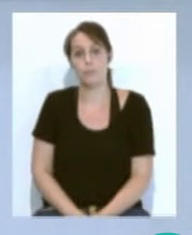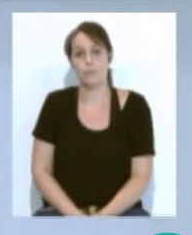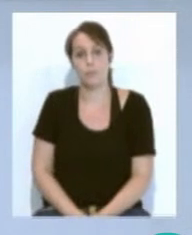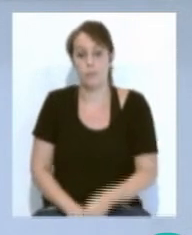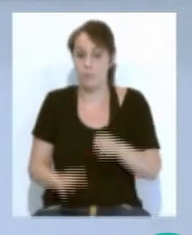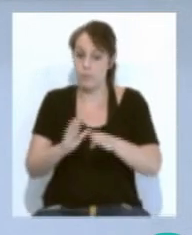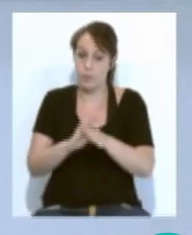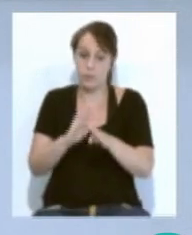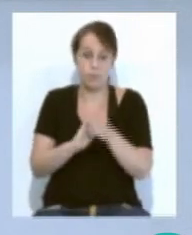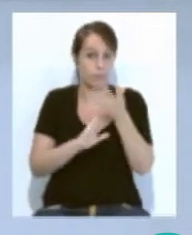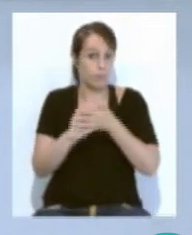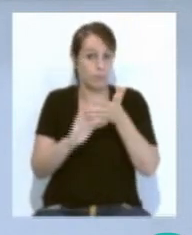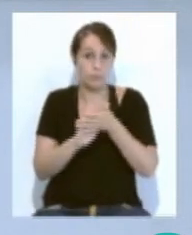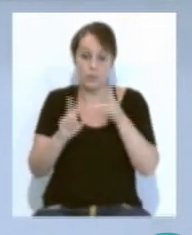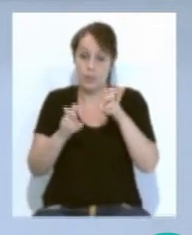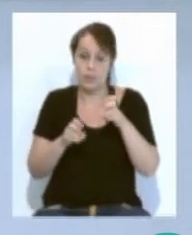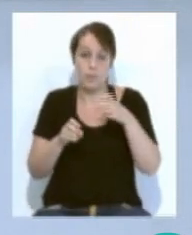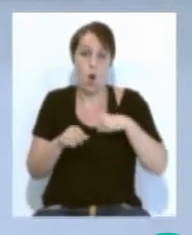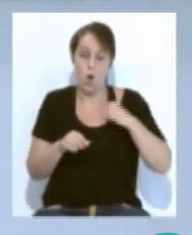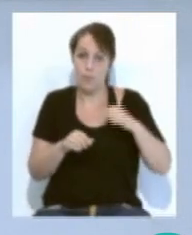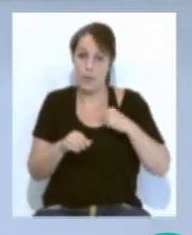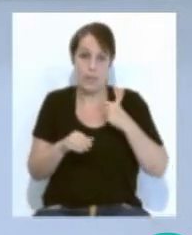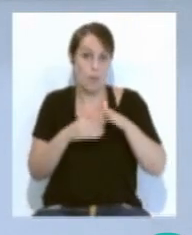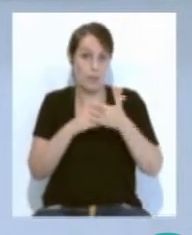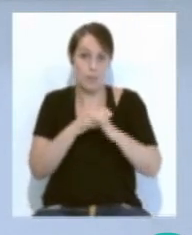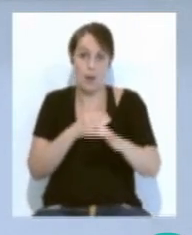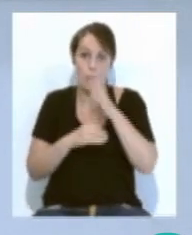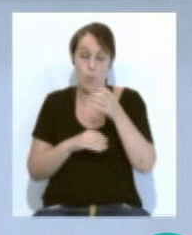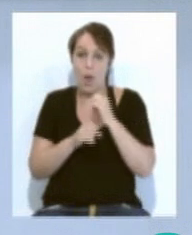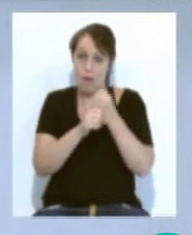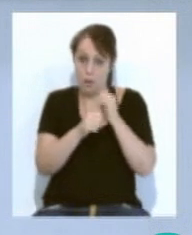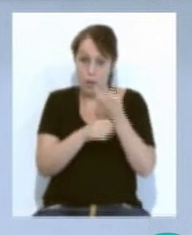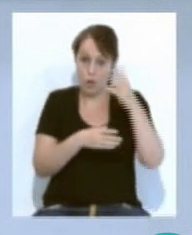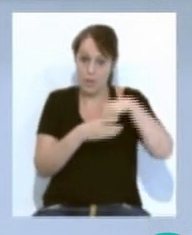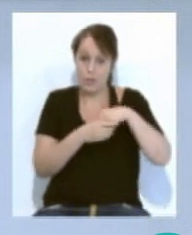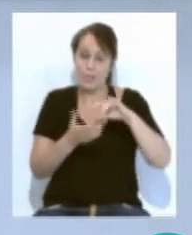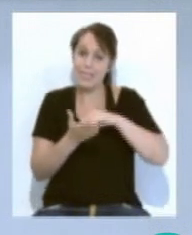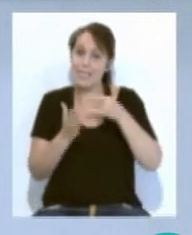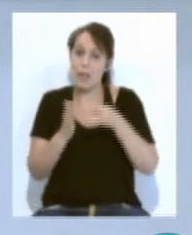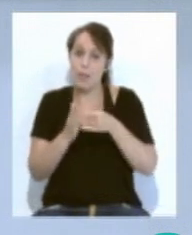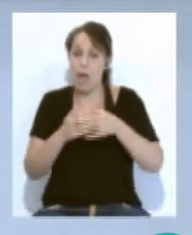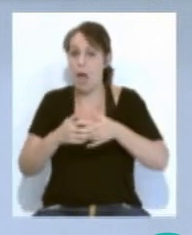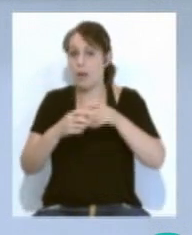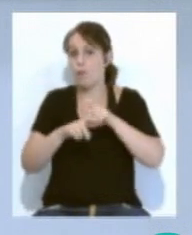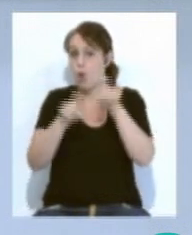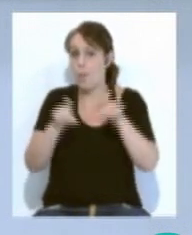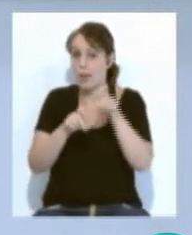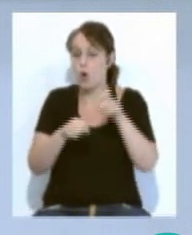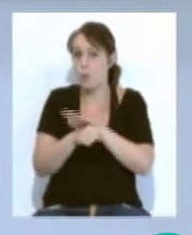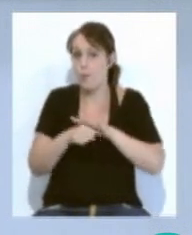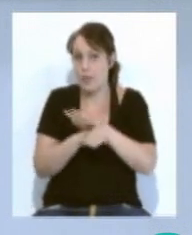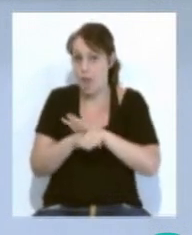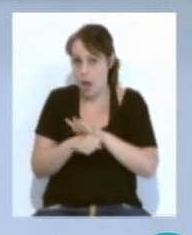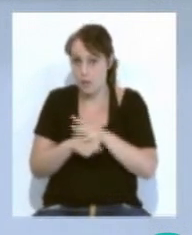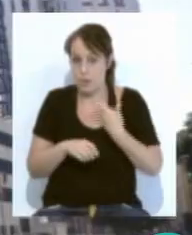Y continuamos hablando del Puerta del Mar, porque los laboratorios del hospital se han incorporado al sistema informático provincial, mejorando